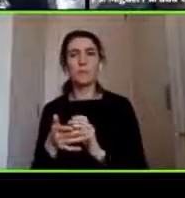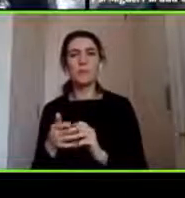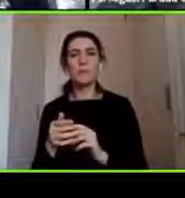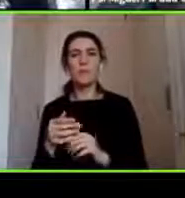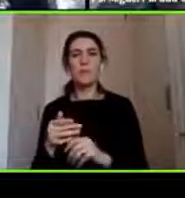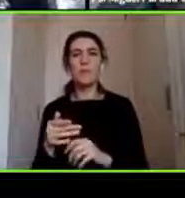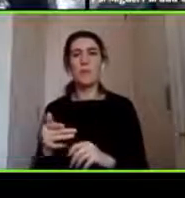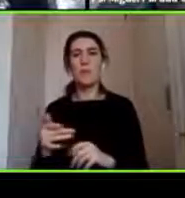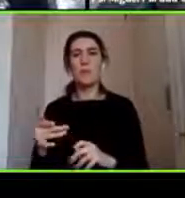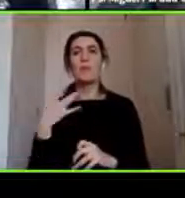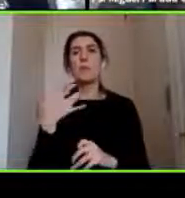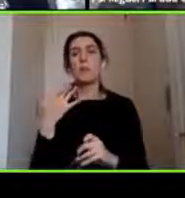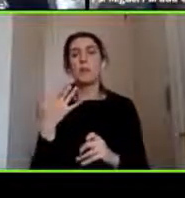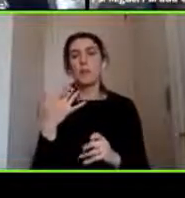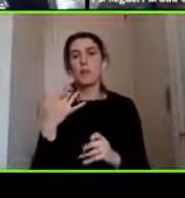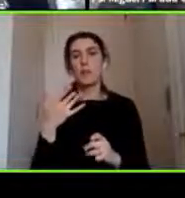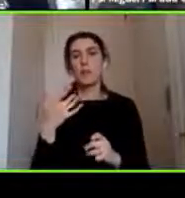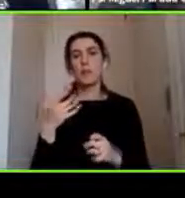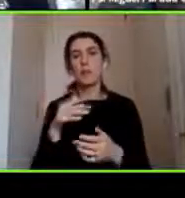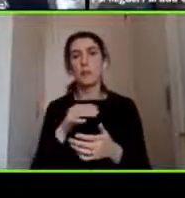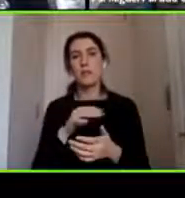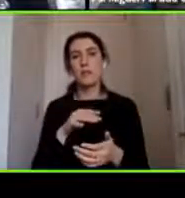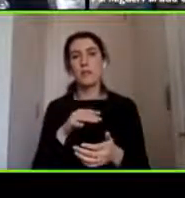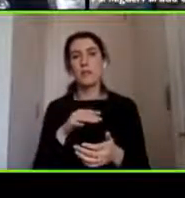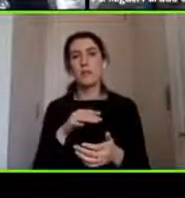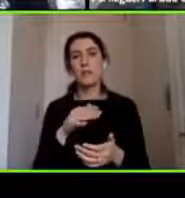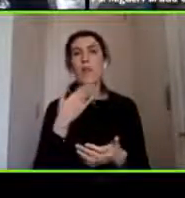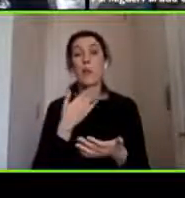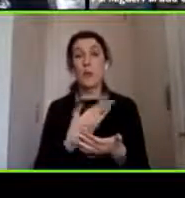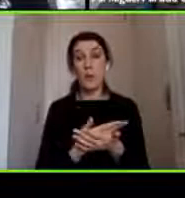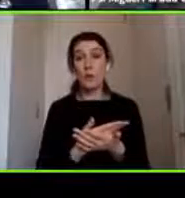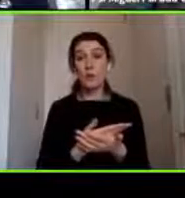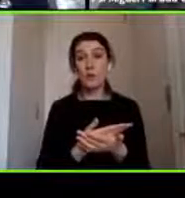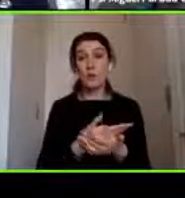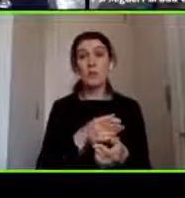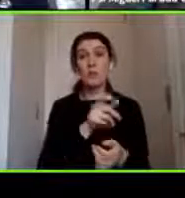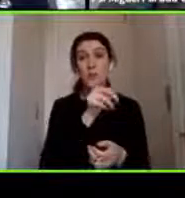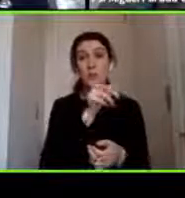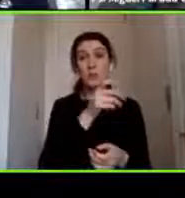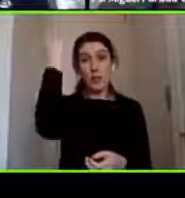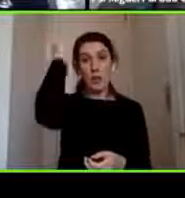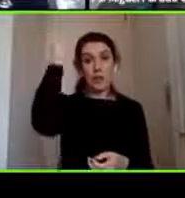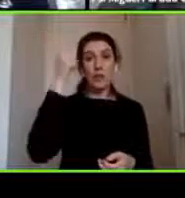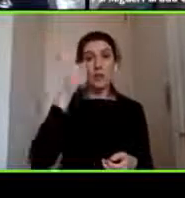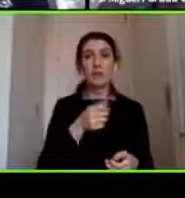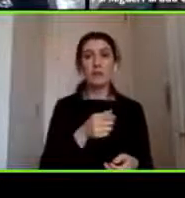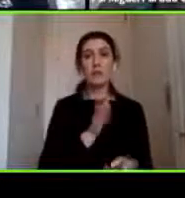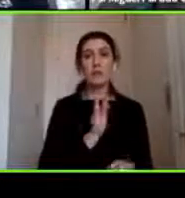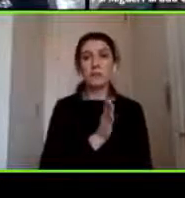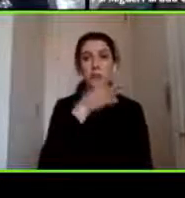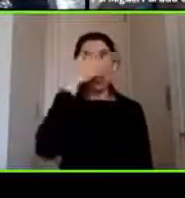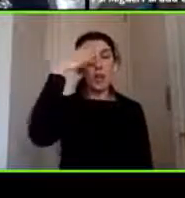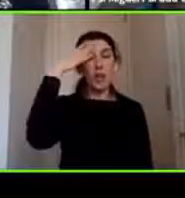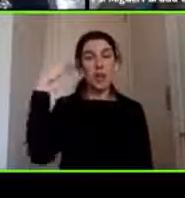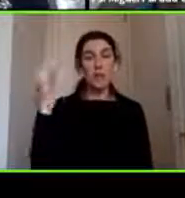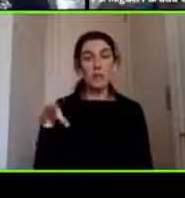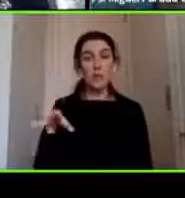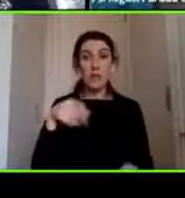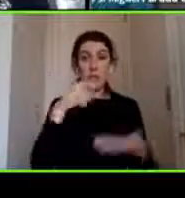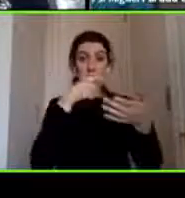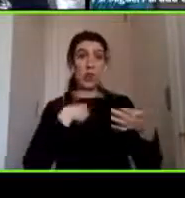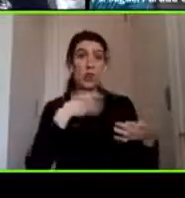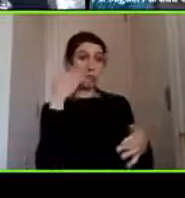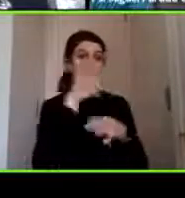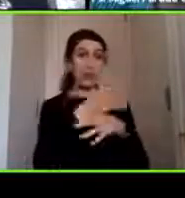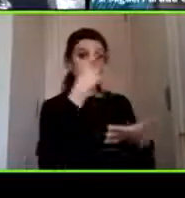aplicar una batería de test cuando aún tengo un paciente en amnesia postraumática porque todos esos resultados no van a ser válidos y lo